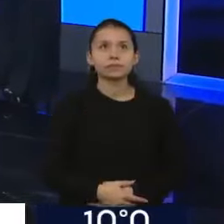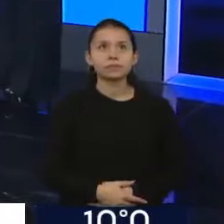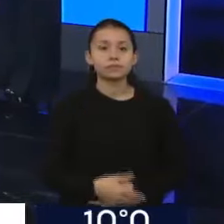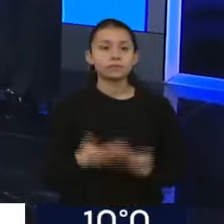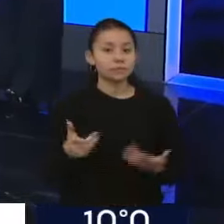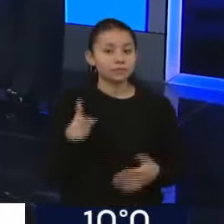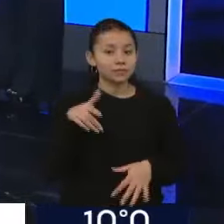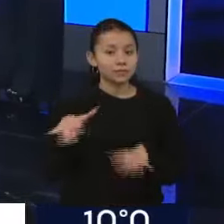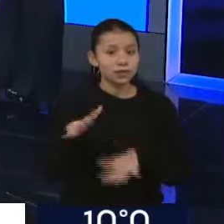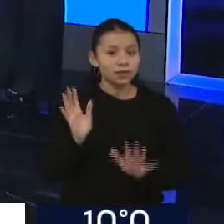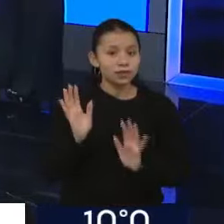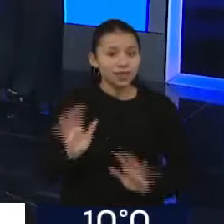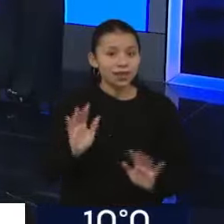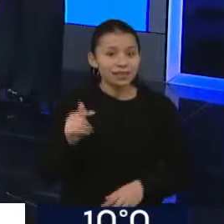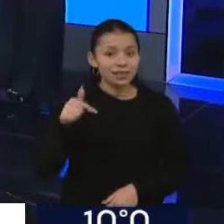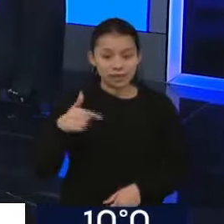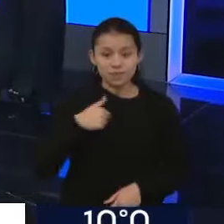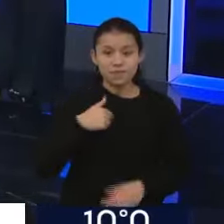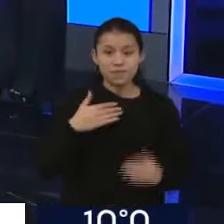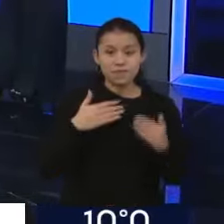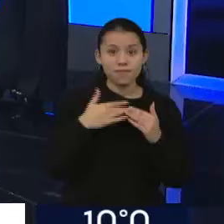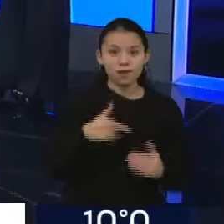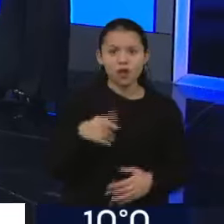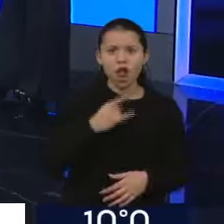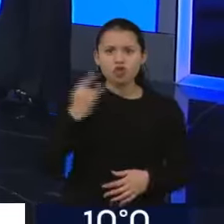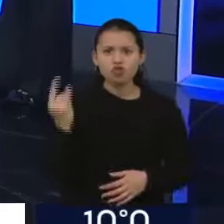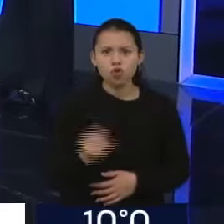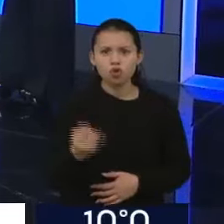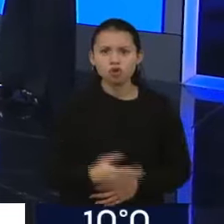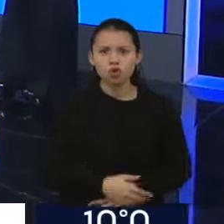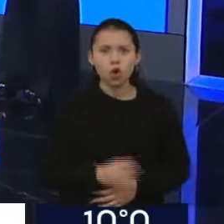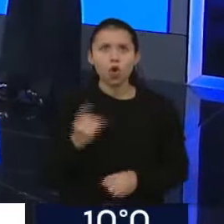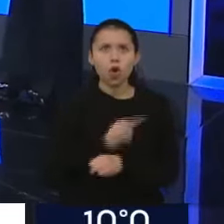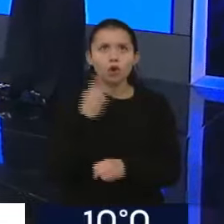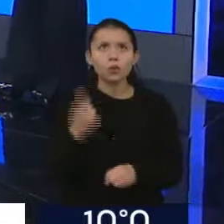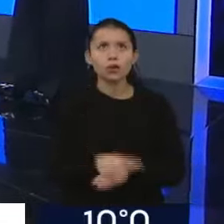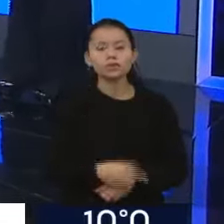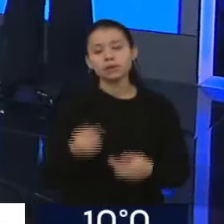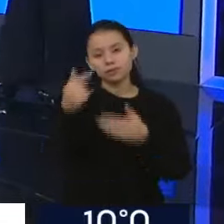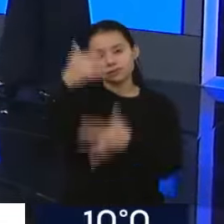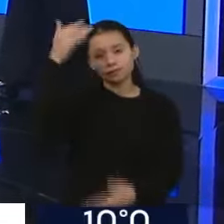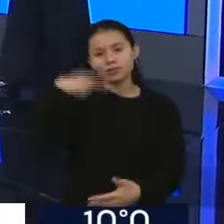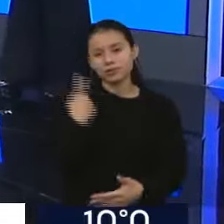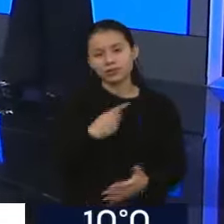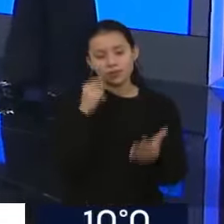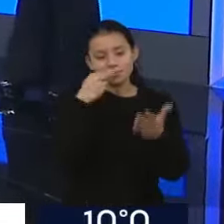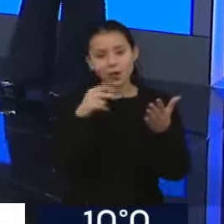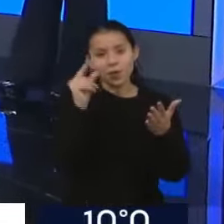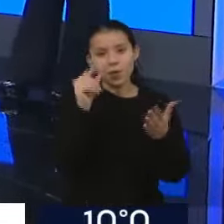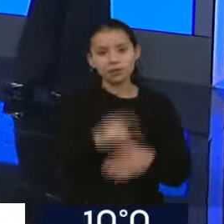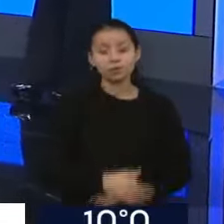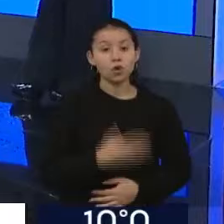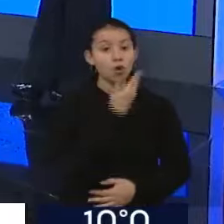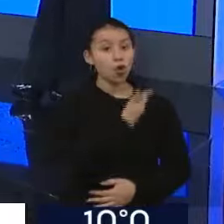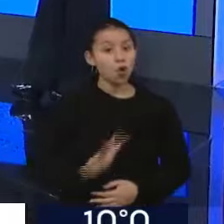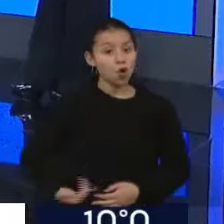sin gas en el caño. Así lo tituló. Bueno, muy extenso, vamos a leer algunas partes nomás. Con el actual gobierno al